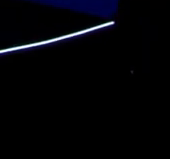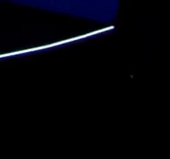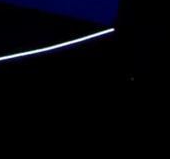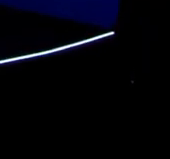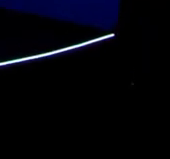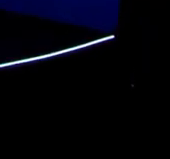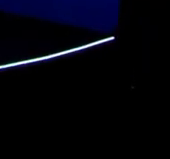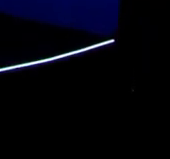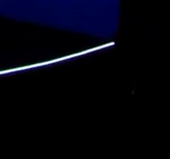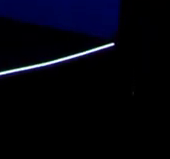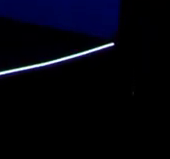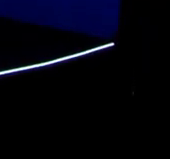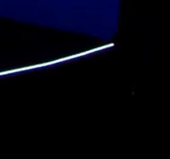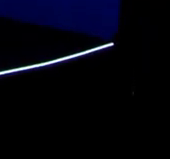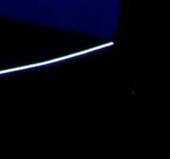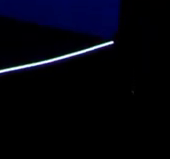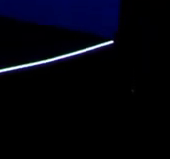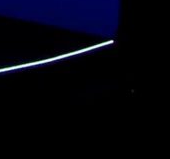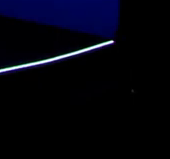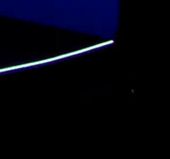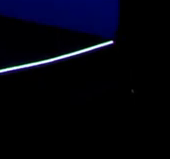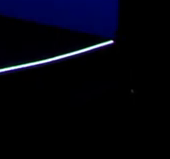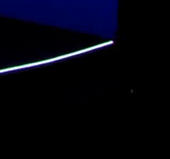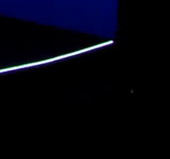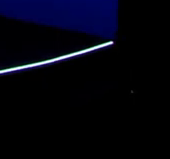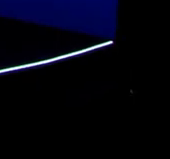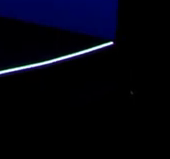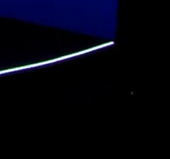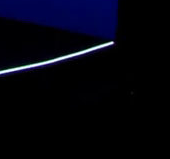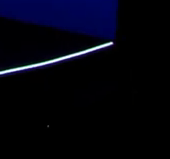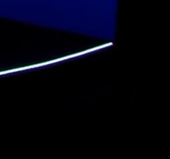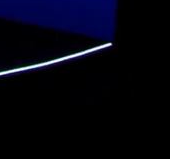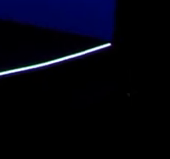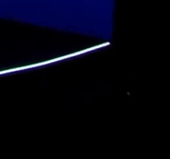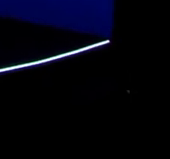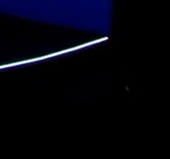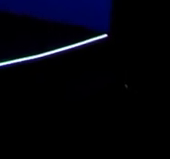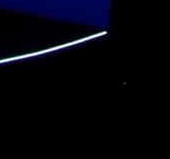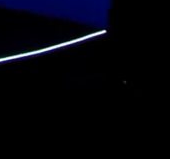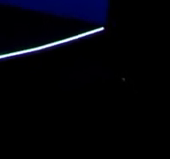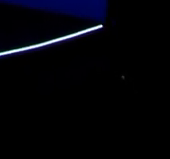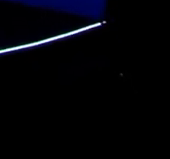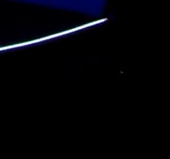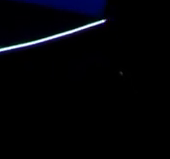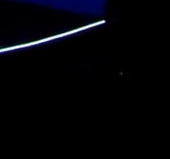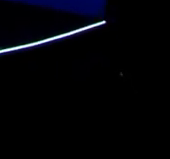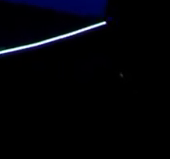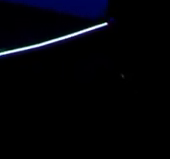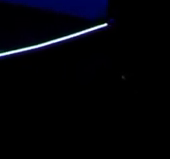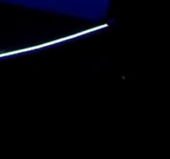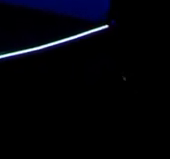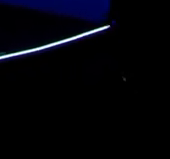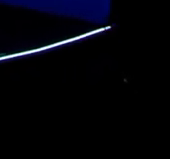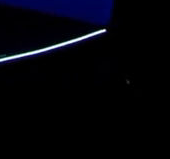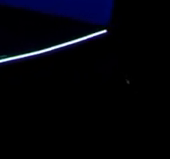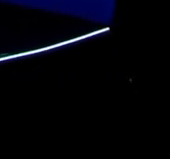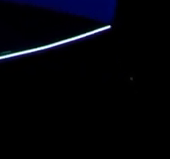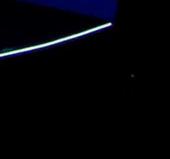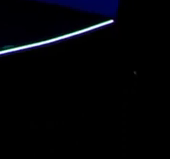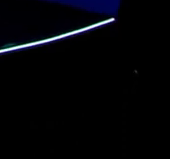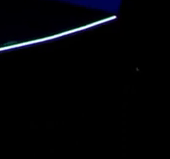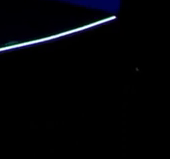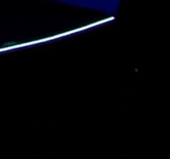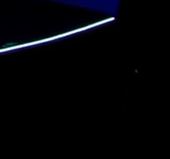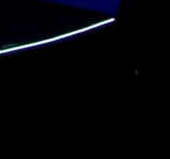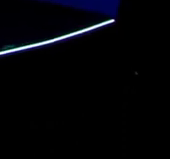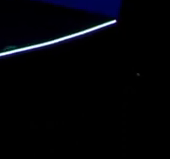felices y más honestos consigo mismos. Ser feministas no es solo cosa de mujeres. Estas son las